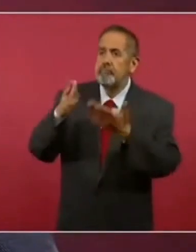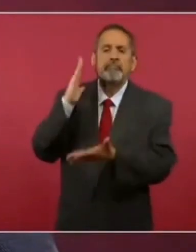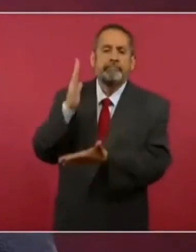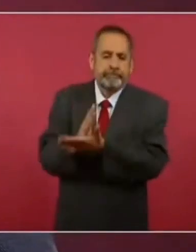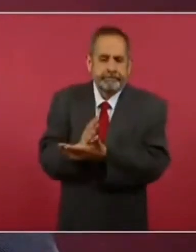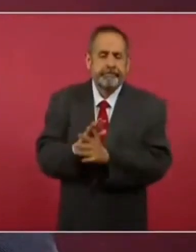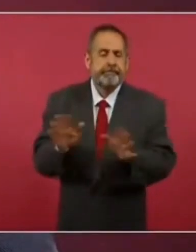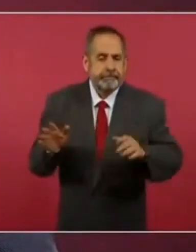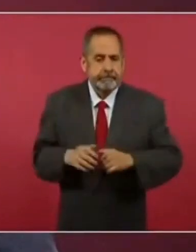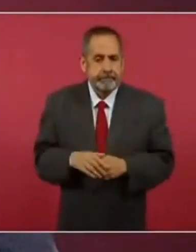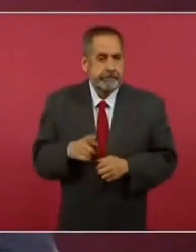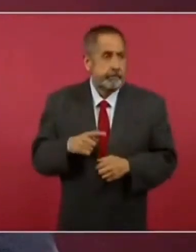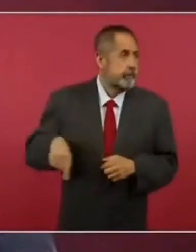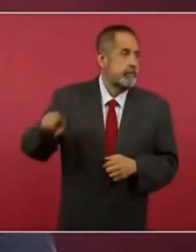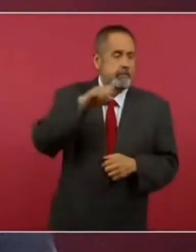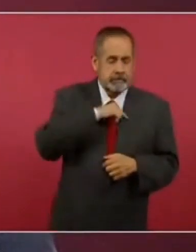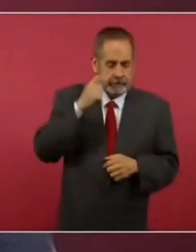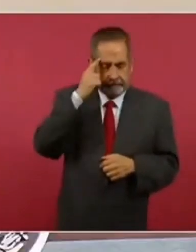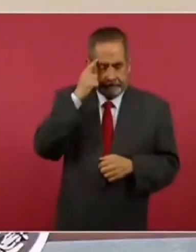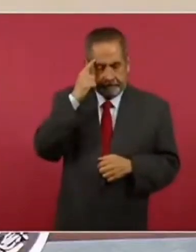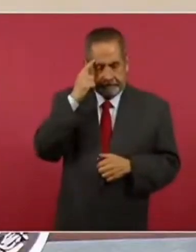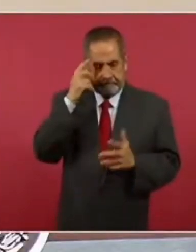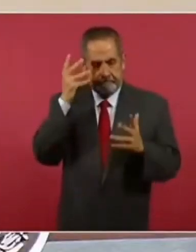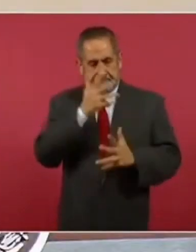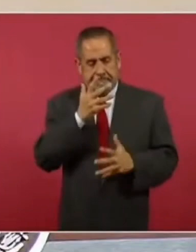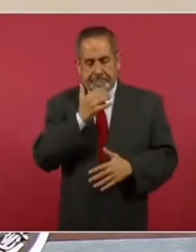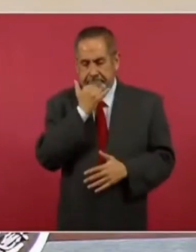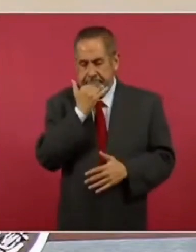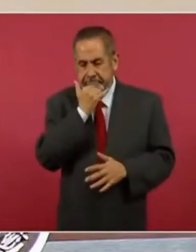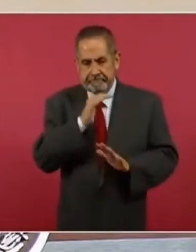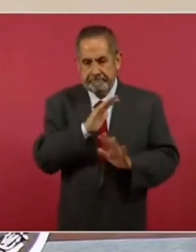ha logrado una conciencia muy fuerte de